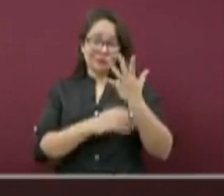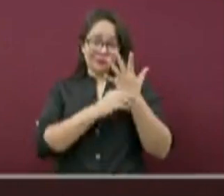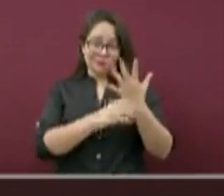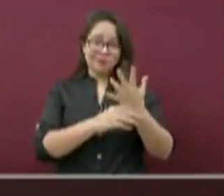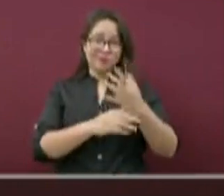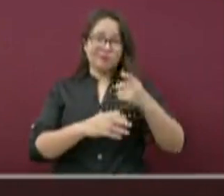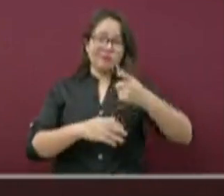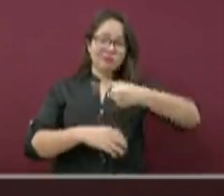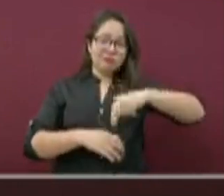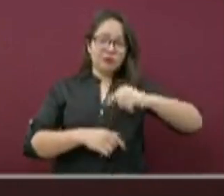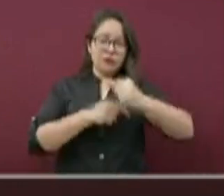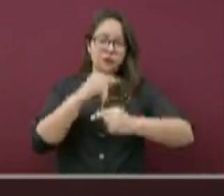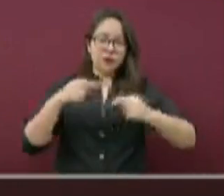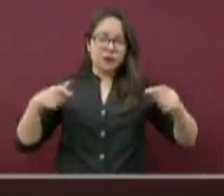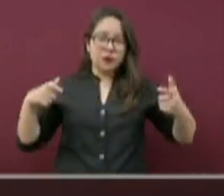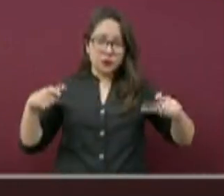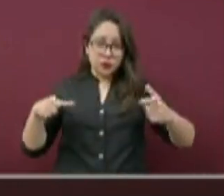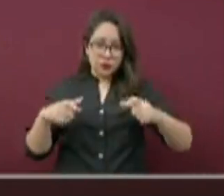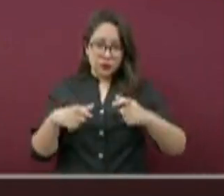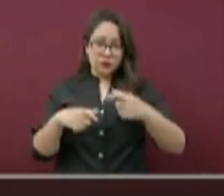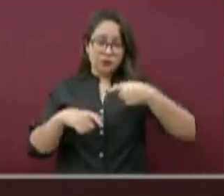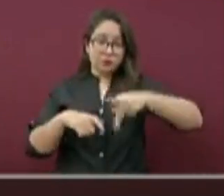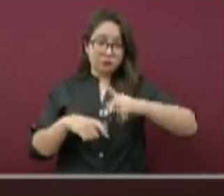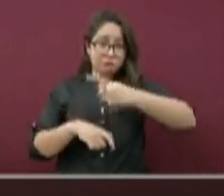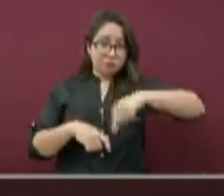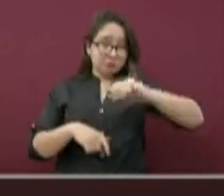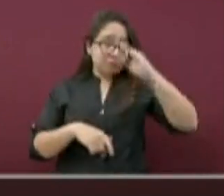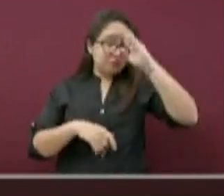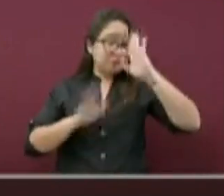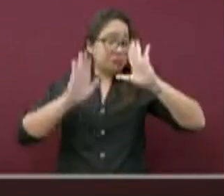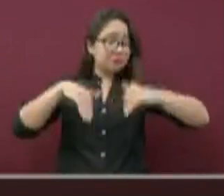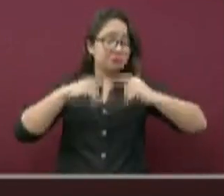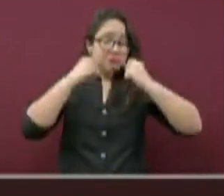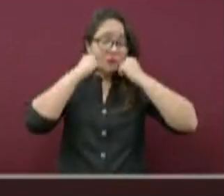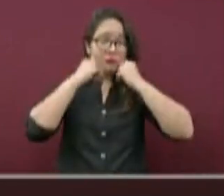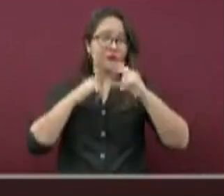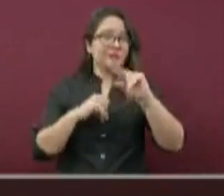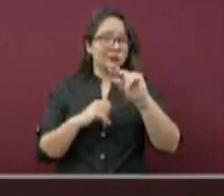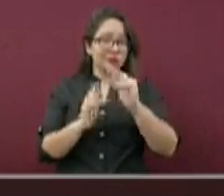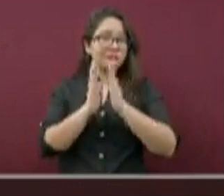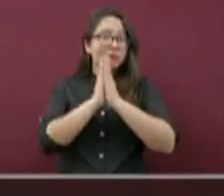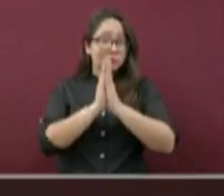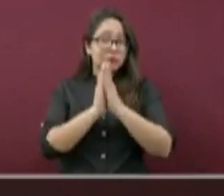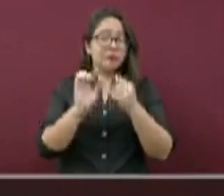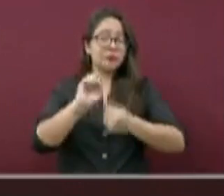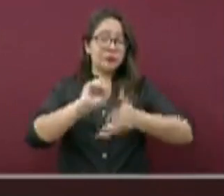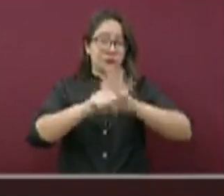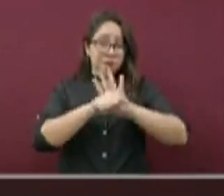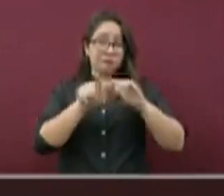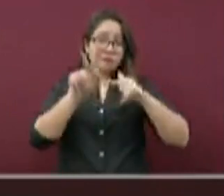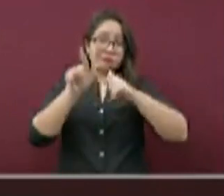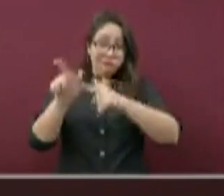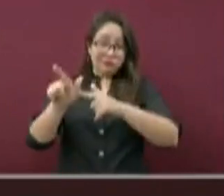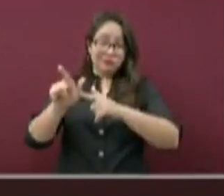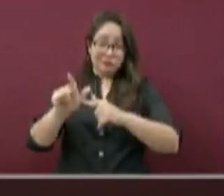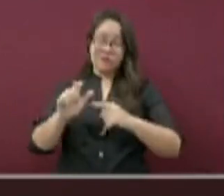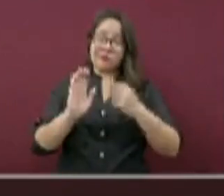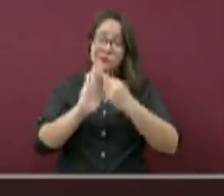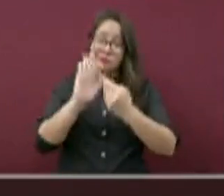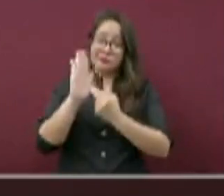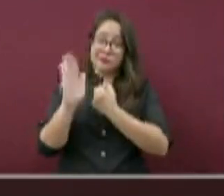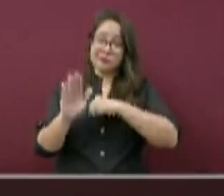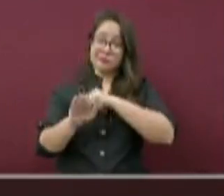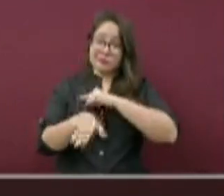importante que no se confíen y continuemos con las medidas de protección, dado que la transmisión continúa. Fíjense